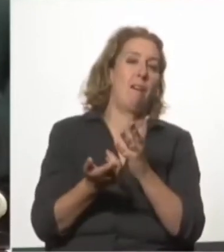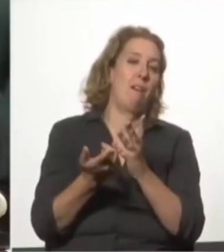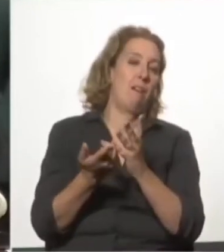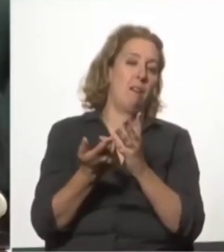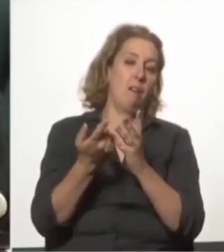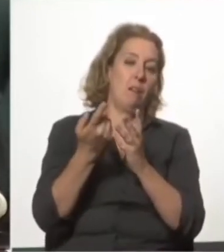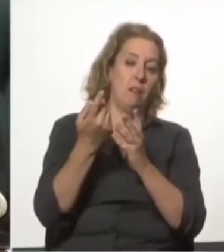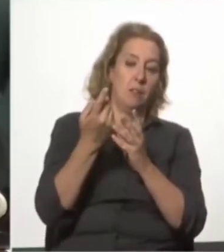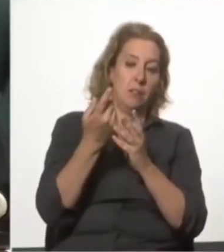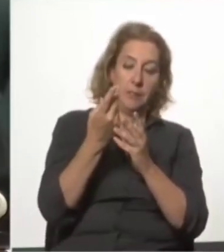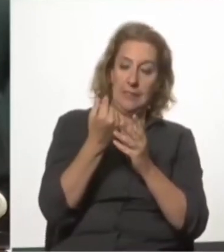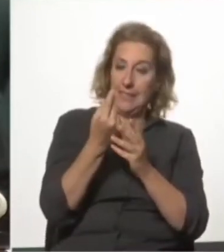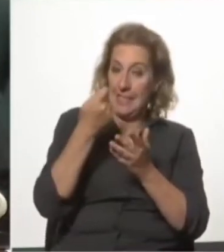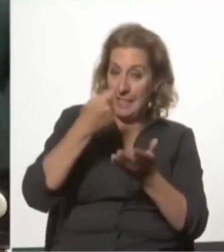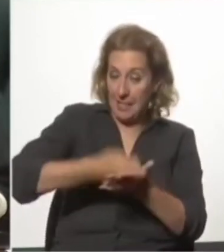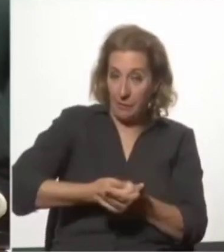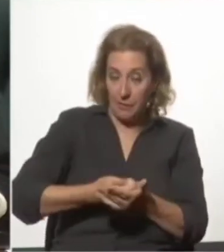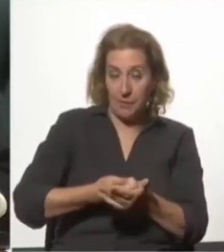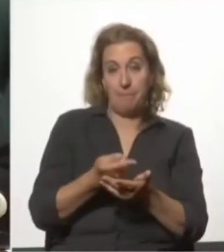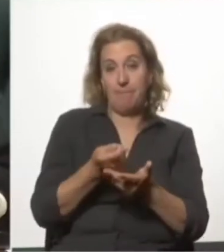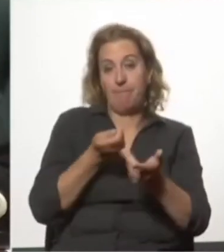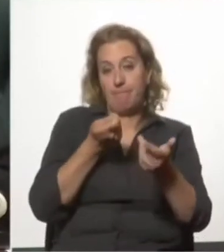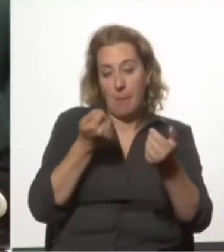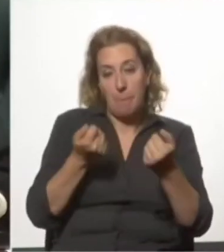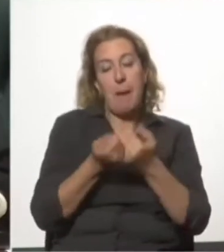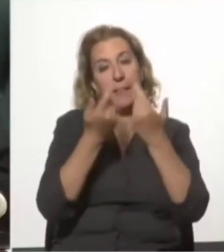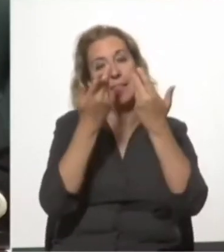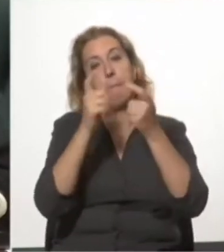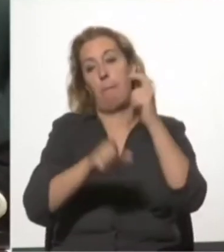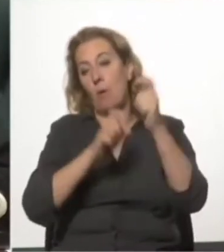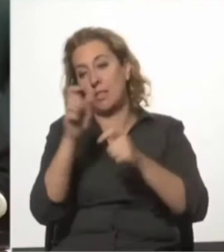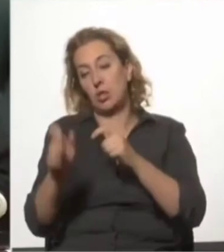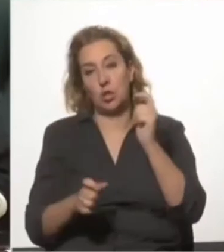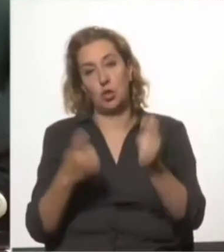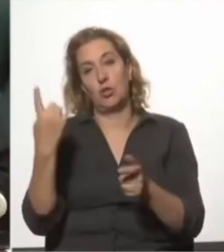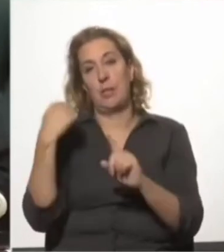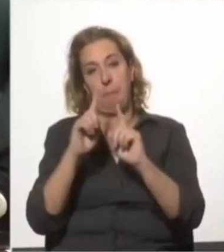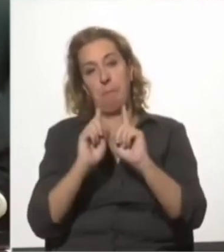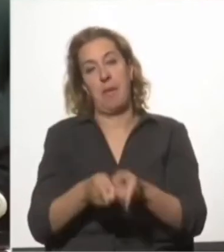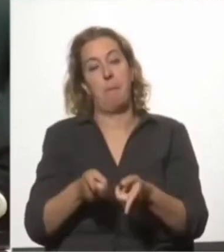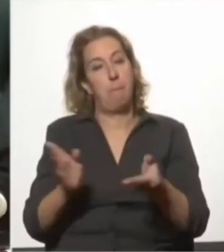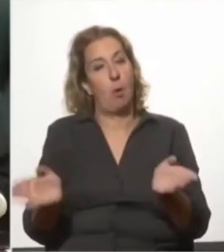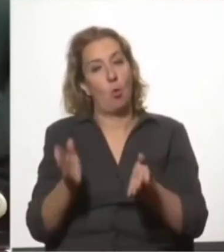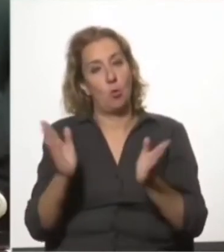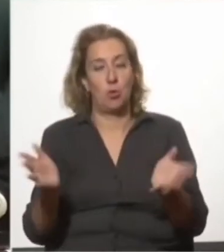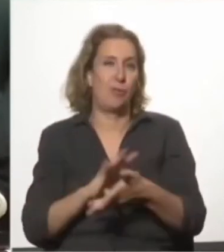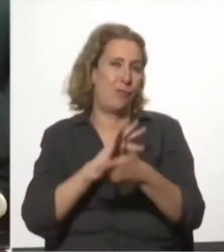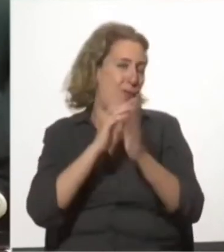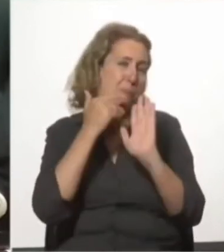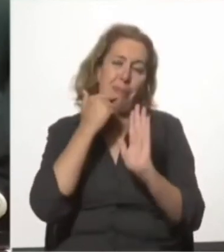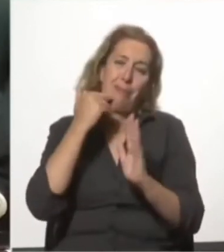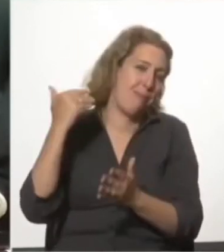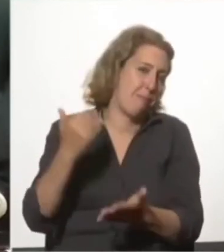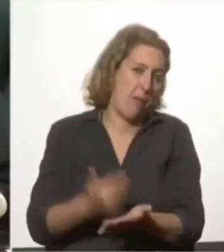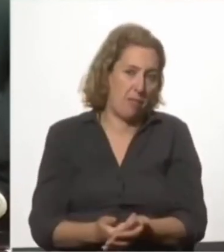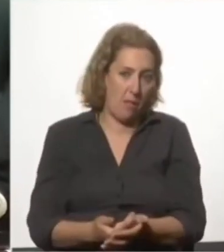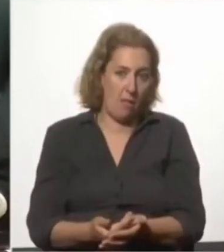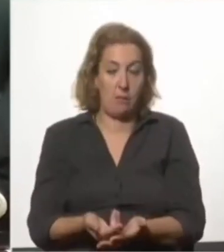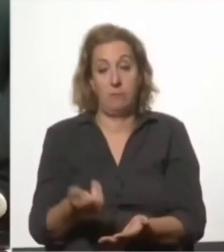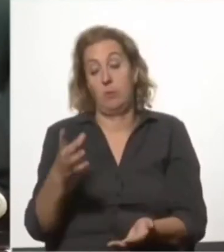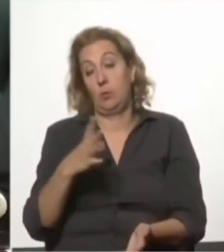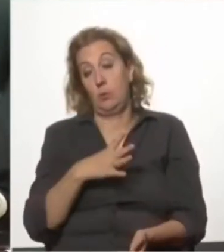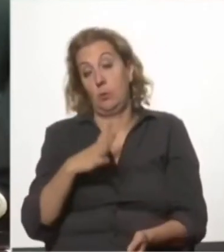impactado sobre la población y sobre la producción de manera absurda? Si no fuera porque hubo decisiones del Poder